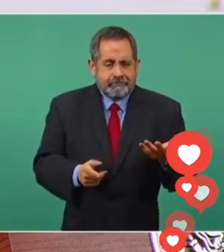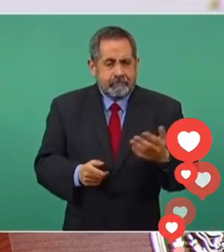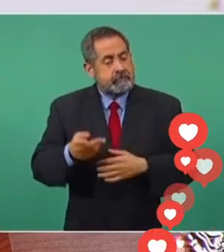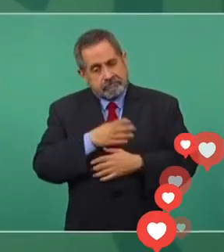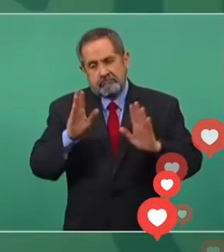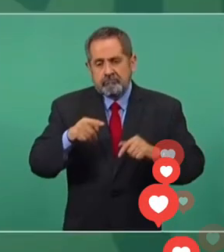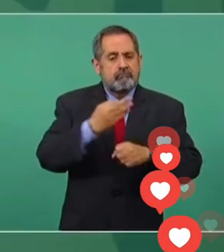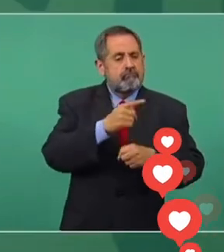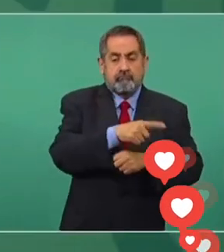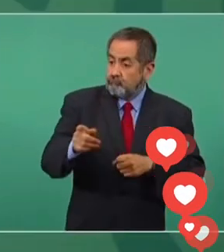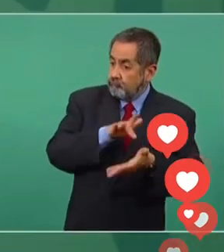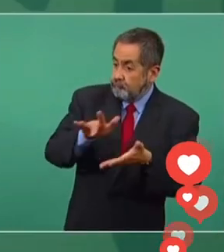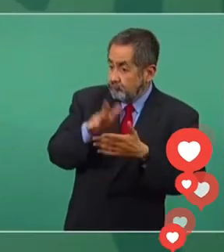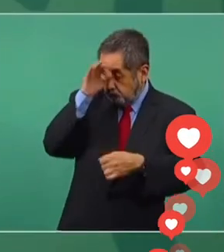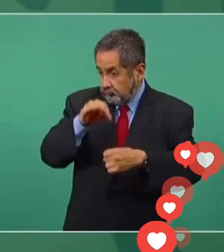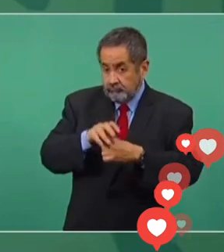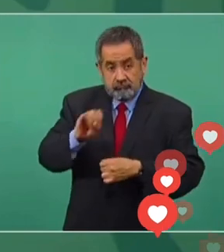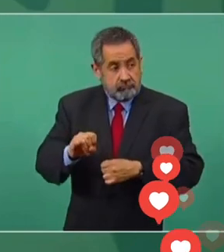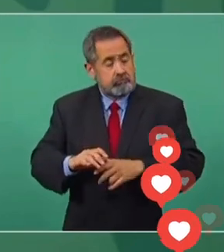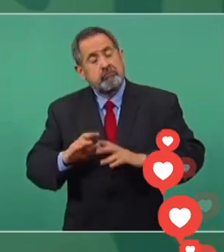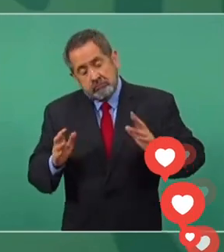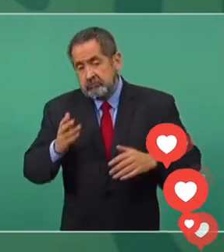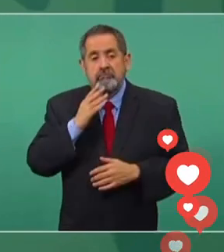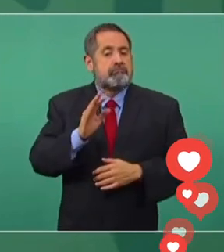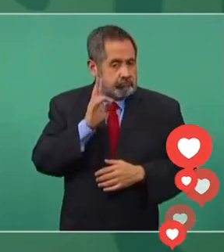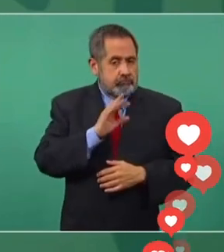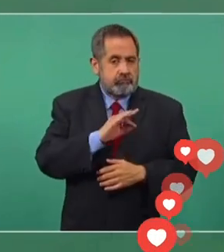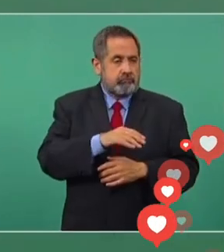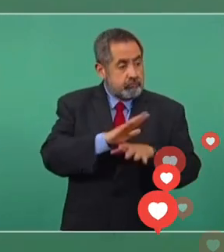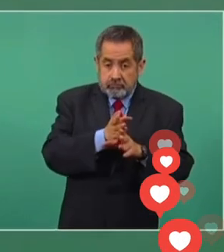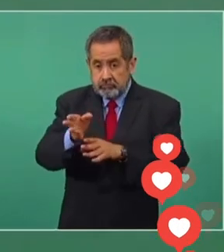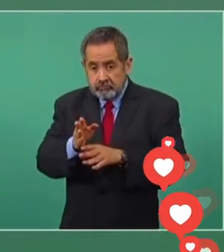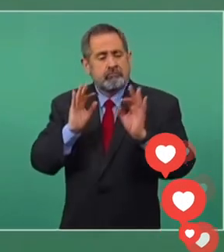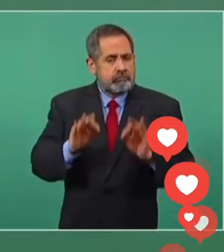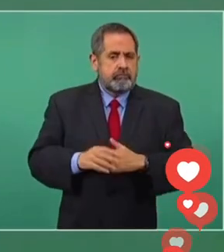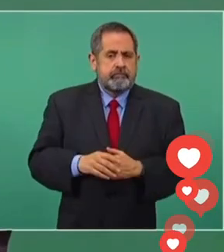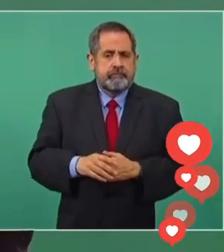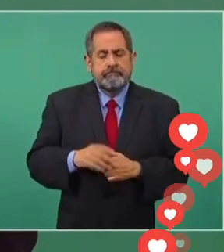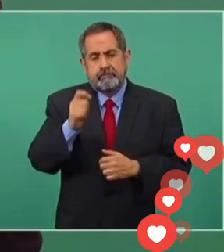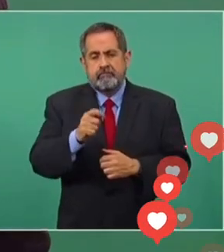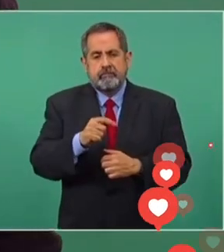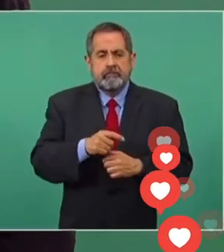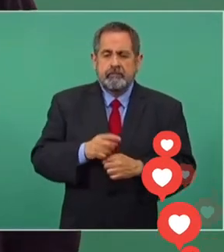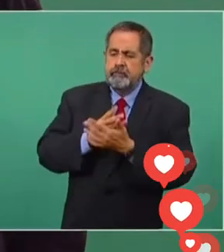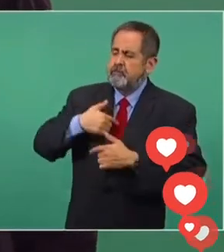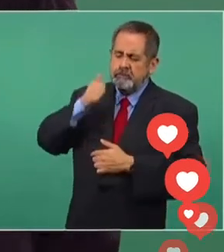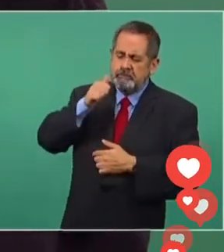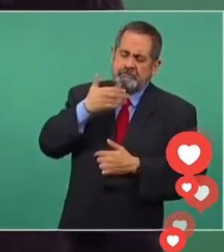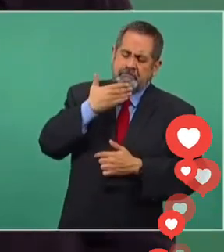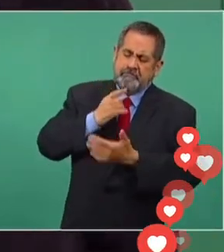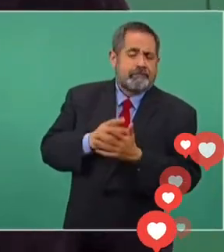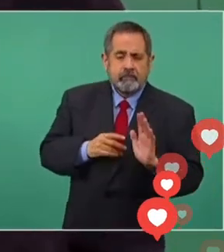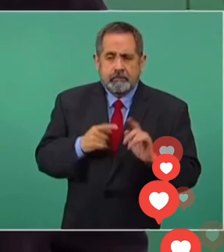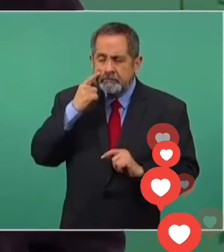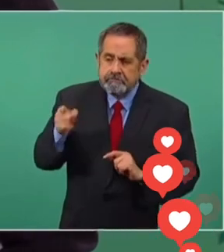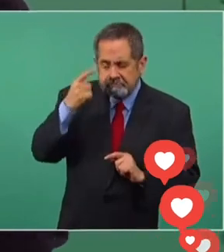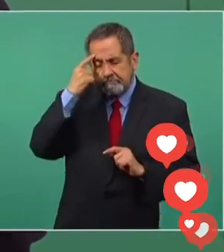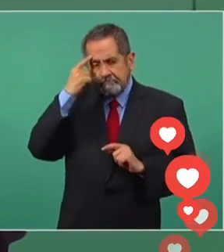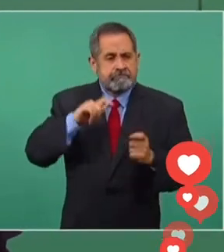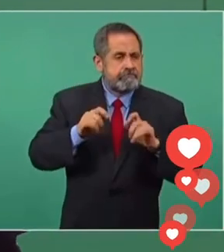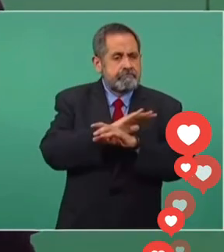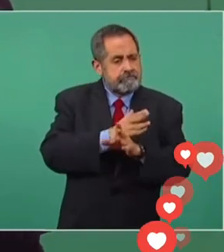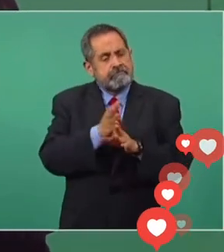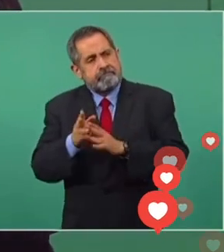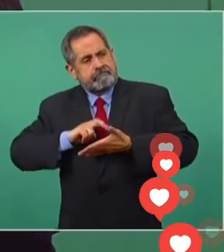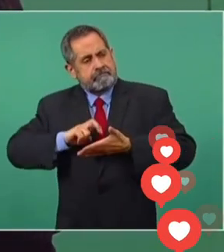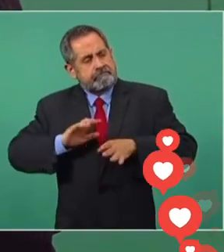Qué bueno que te están planteando esto y la posibilidad de rectificar. No hay que caer en autocomplacencia, hay que tener capacidad